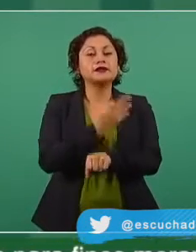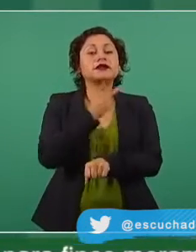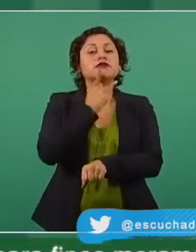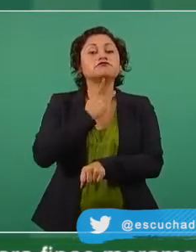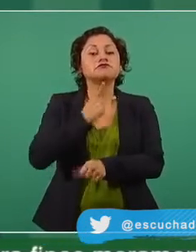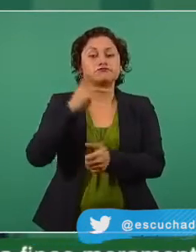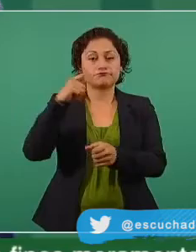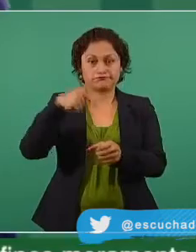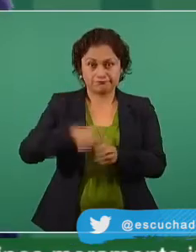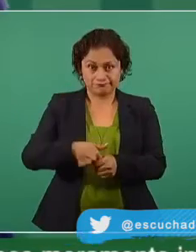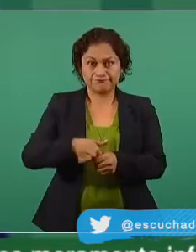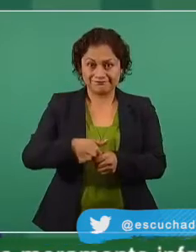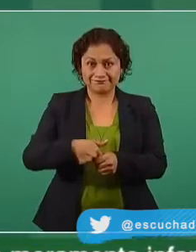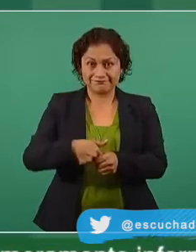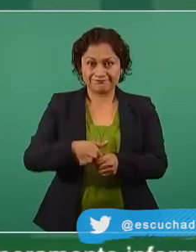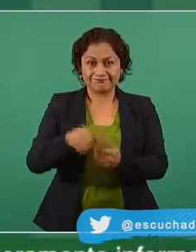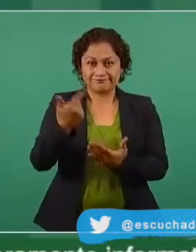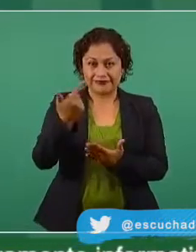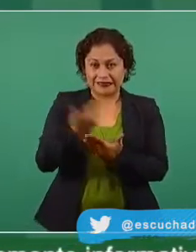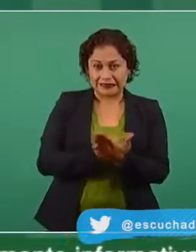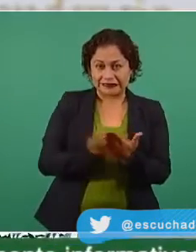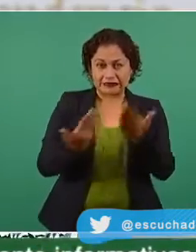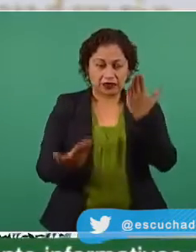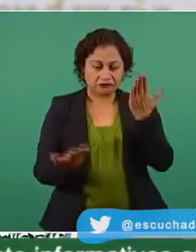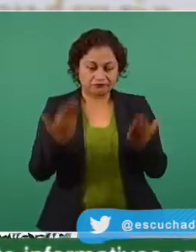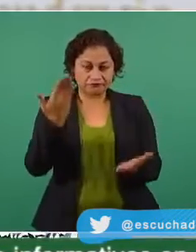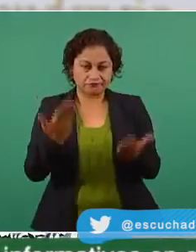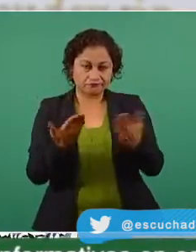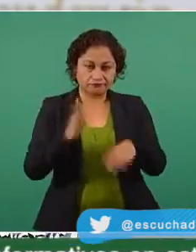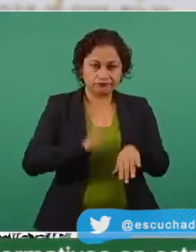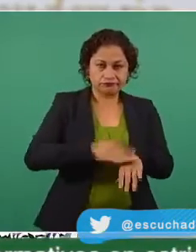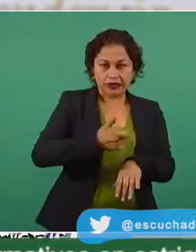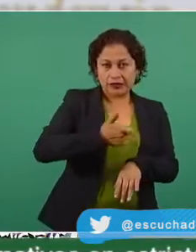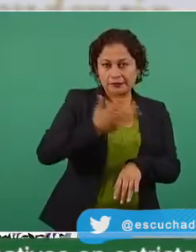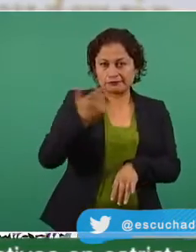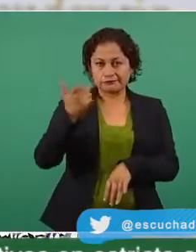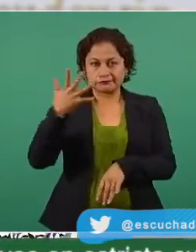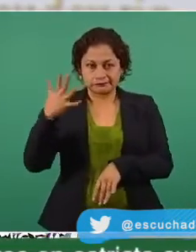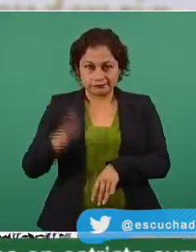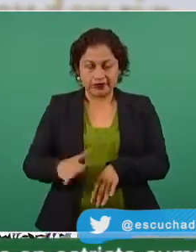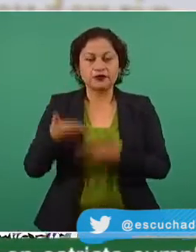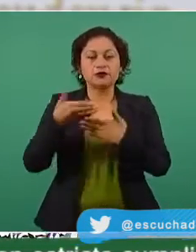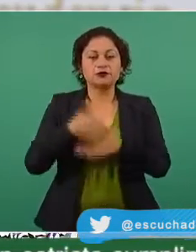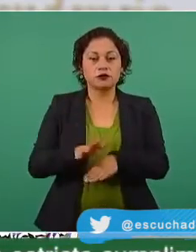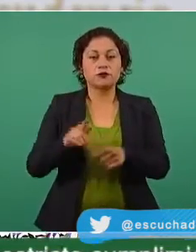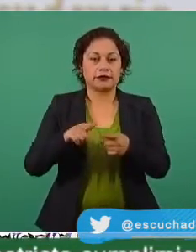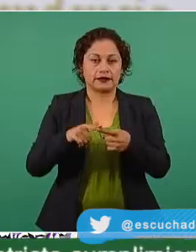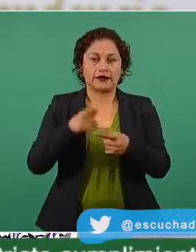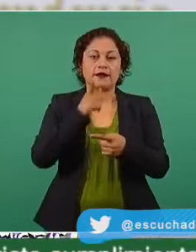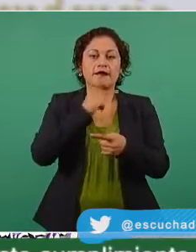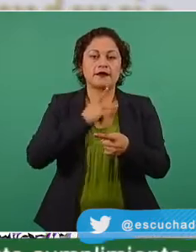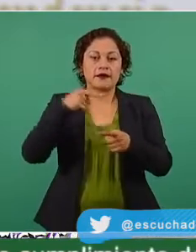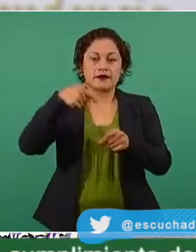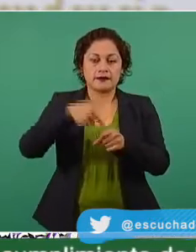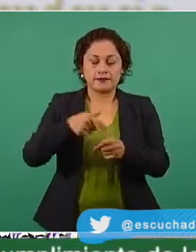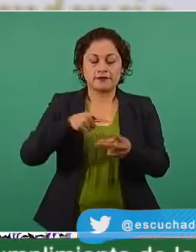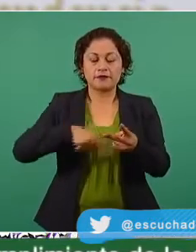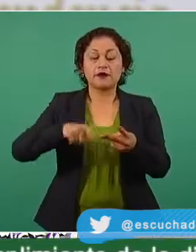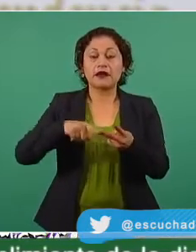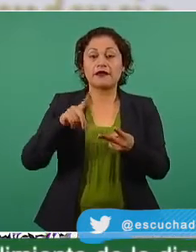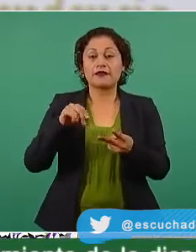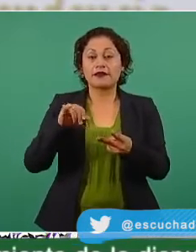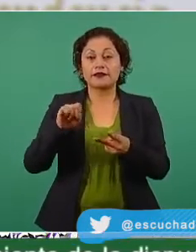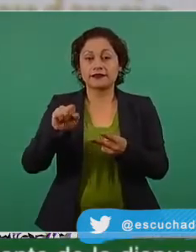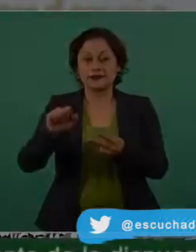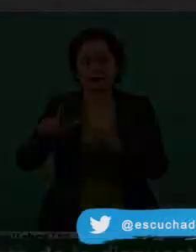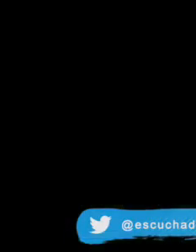que el plan migratorio conjunto con nuestro vecino del norte está dando buenos resultados. Es apenas el inicio, pero es un buen comienzo. Y sobre